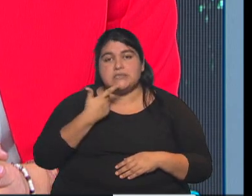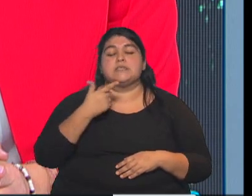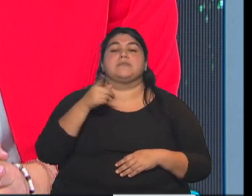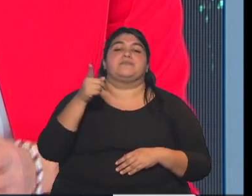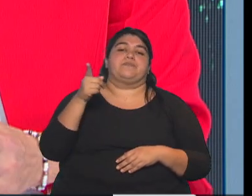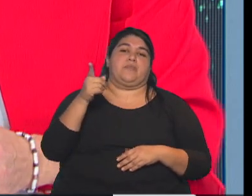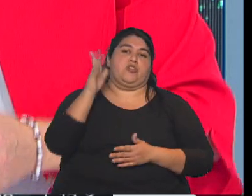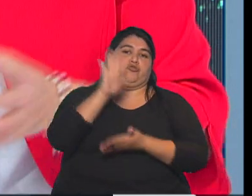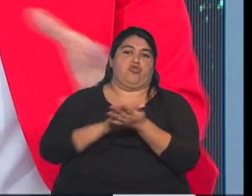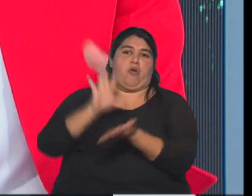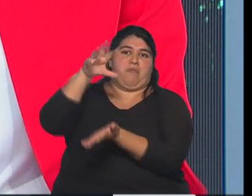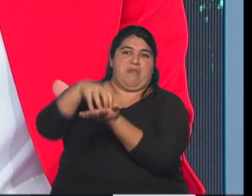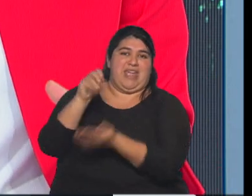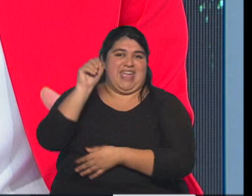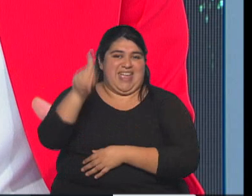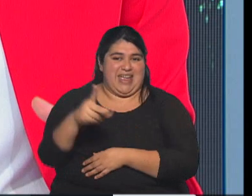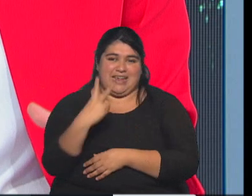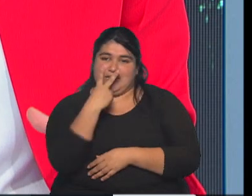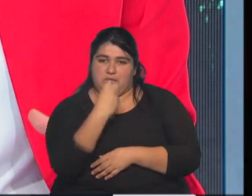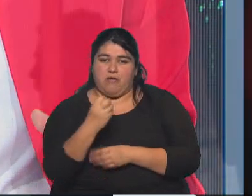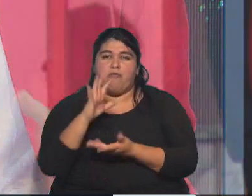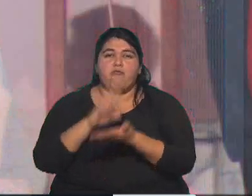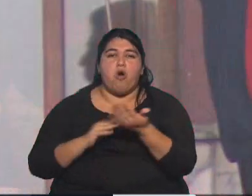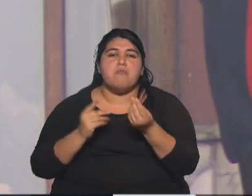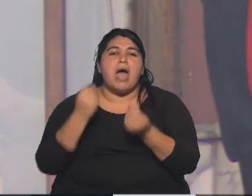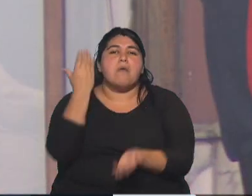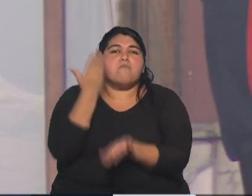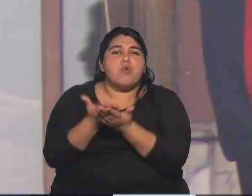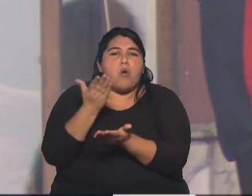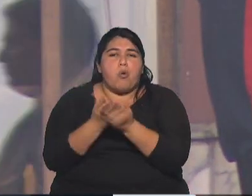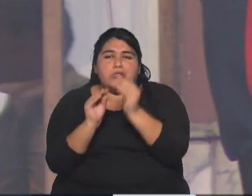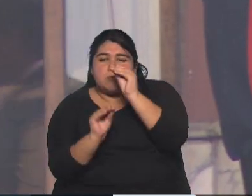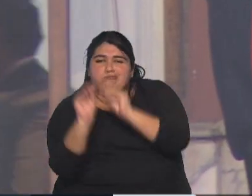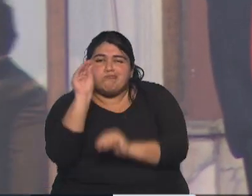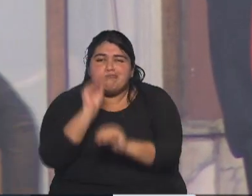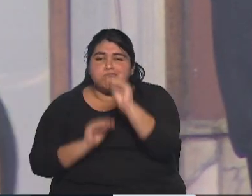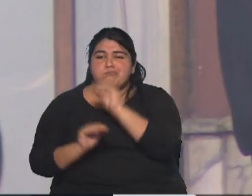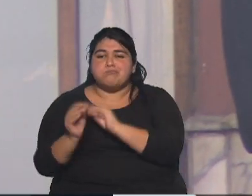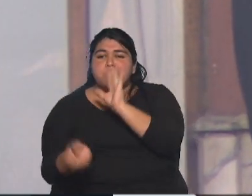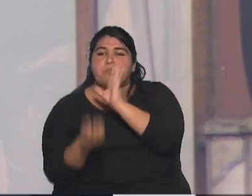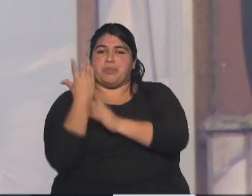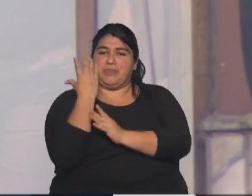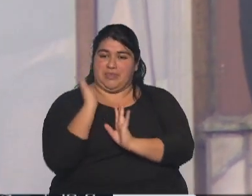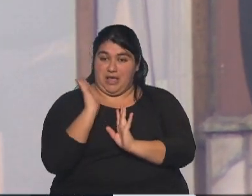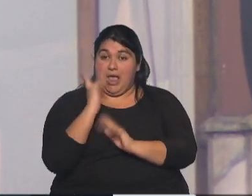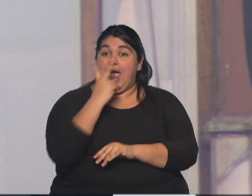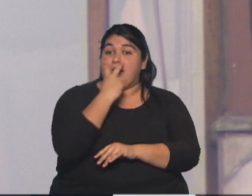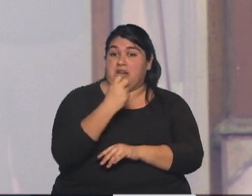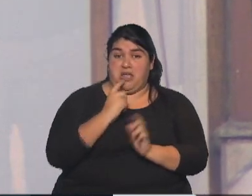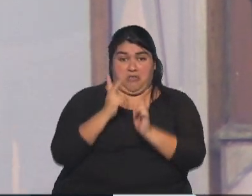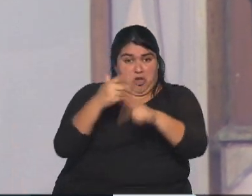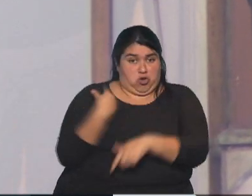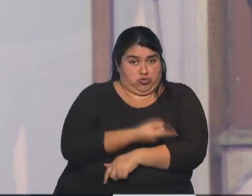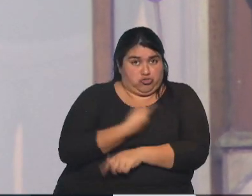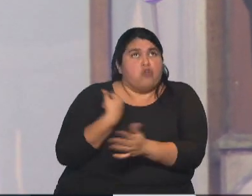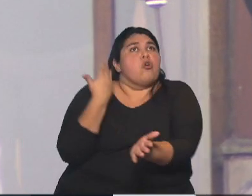de energía como la responsable de armar una licitación a medida. Básicamente de eso estamos hablando. Cuando se defienden desde energía dicen, no, hicimos una